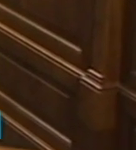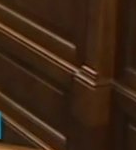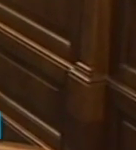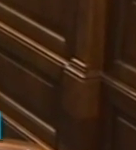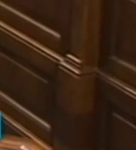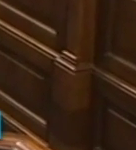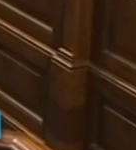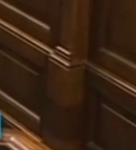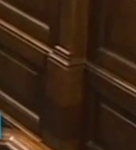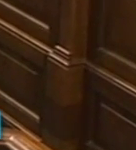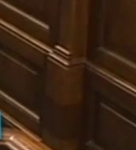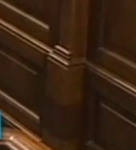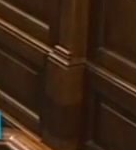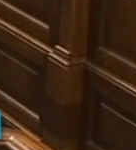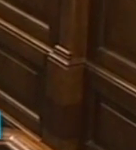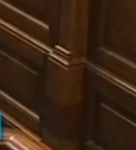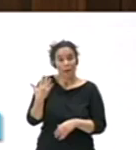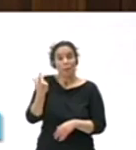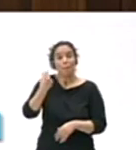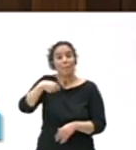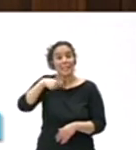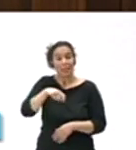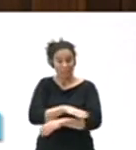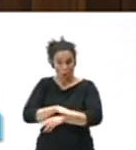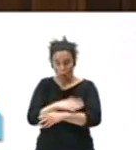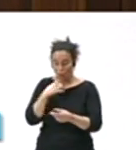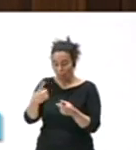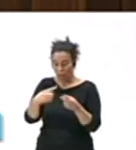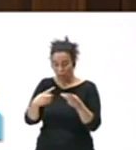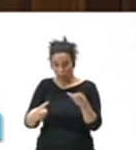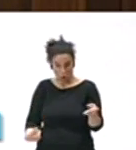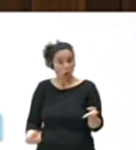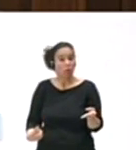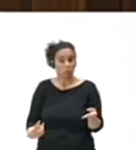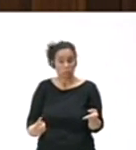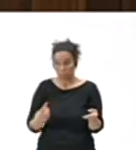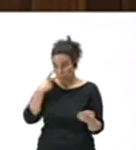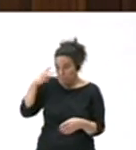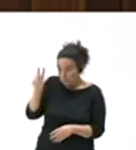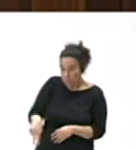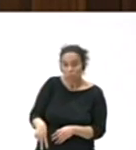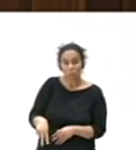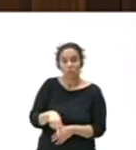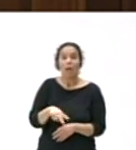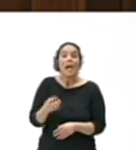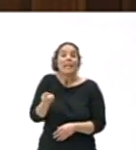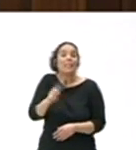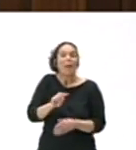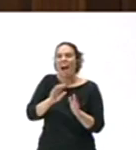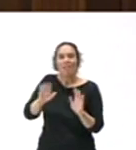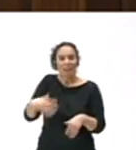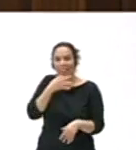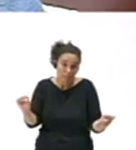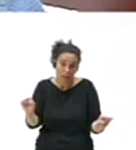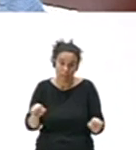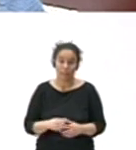Otro aspecto importante es la solicitud para reclamar política y jurídicamente la gestión de los aeropuertos canarios, negociar un nuevo convenio de